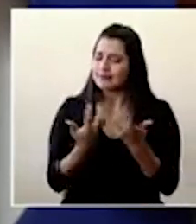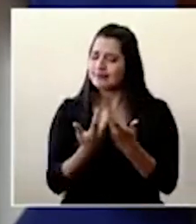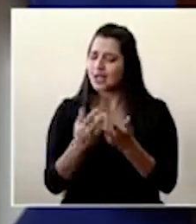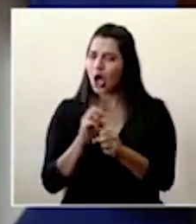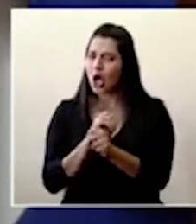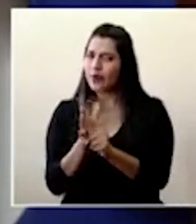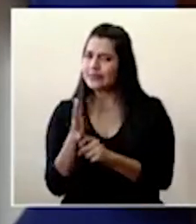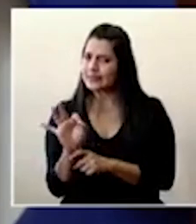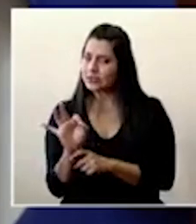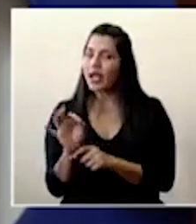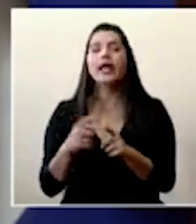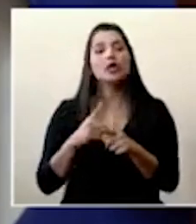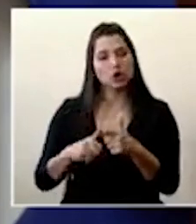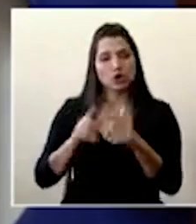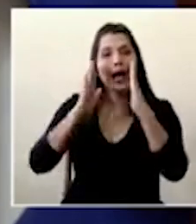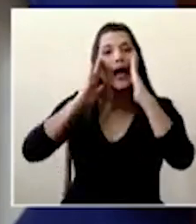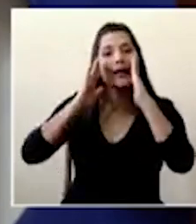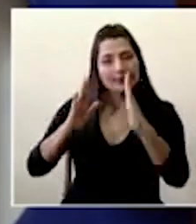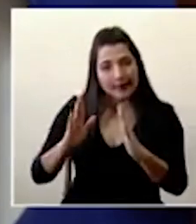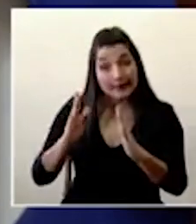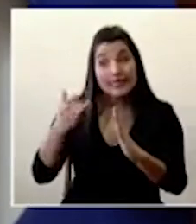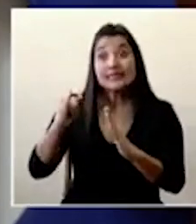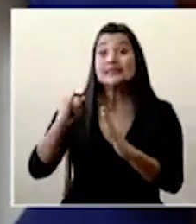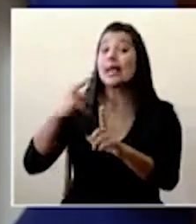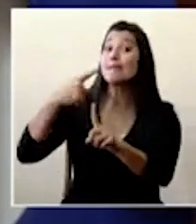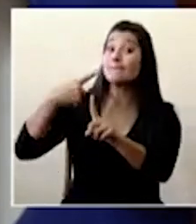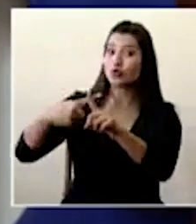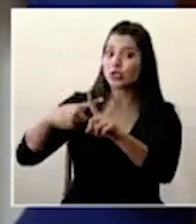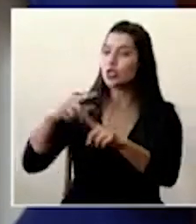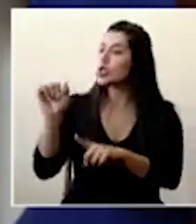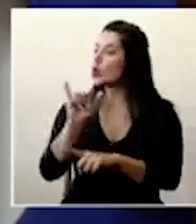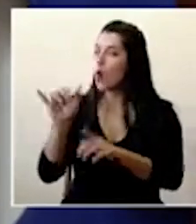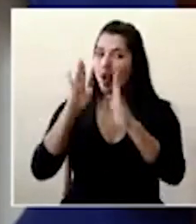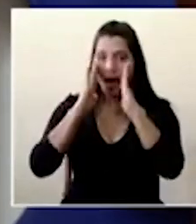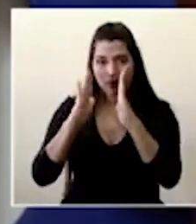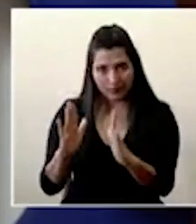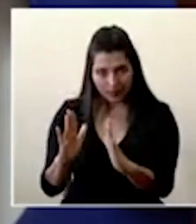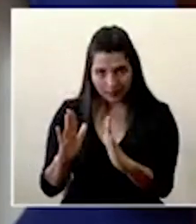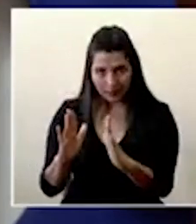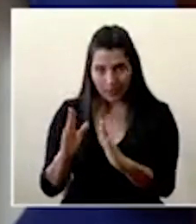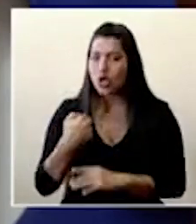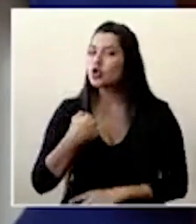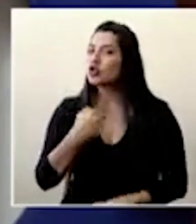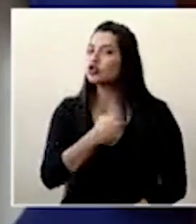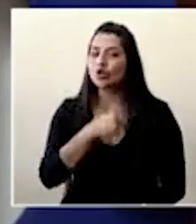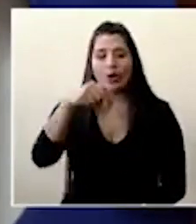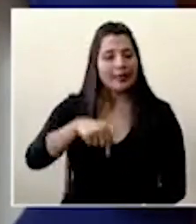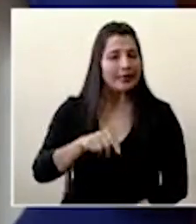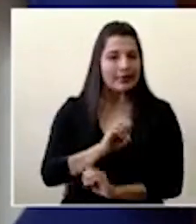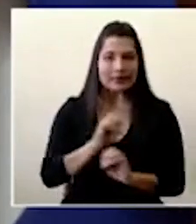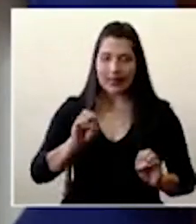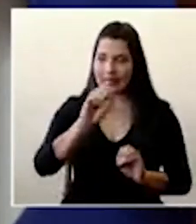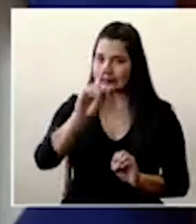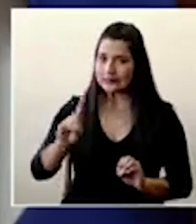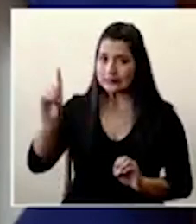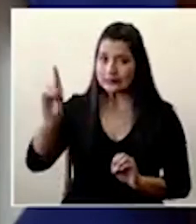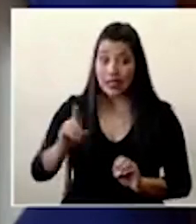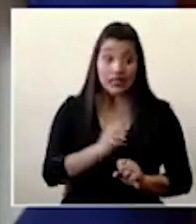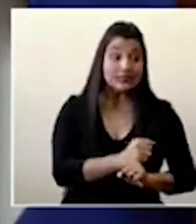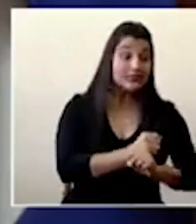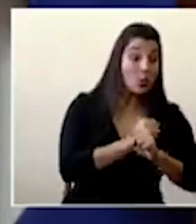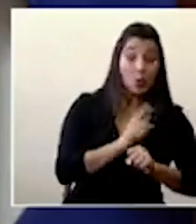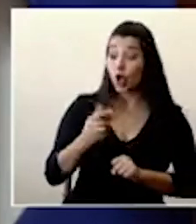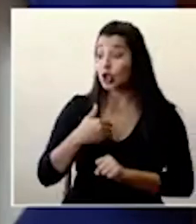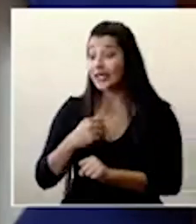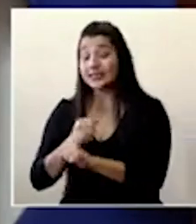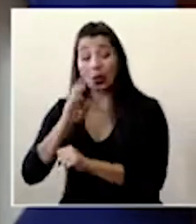-19 va a ser atendido y si sale positivo va a ser atendido igual aquí vamos a hacer distinción entre asegurados y no